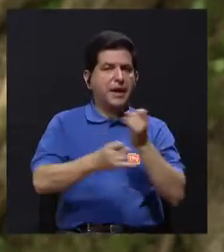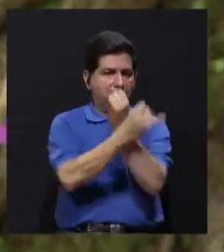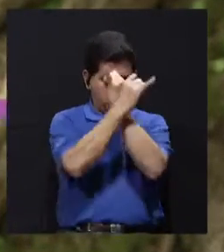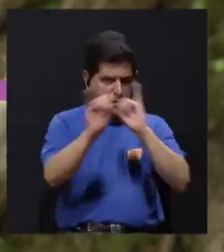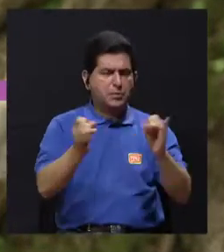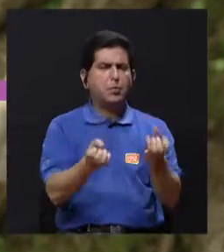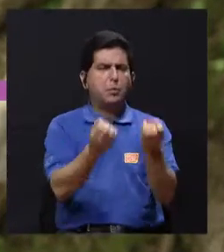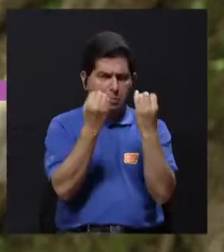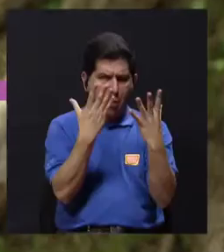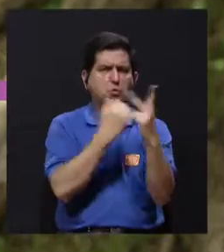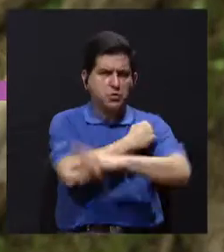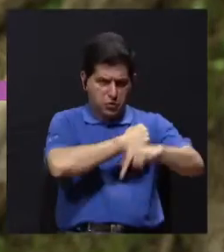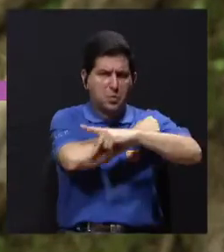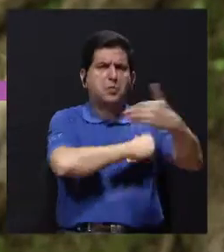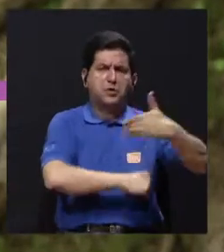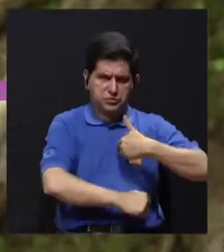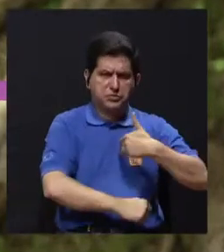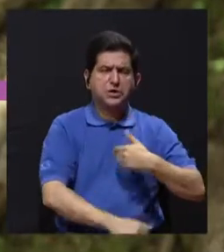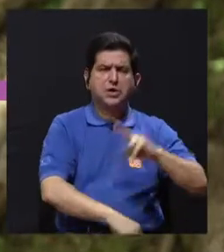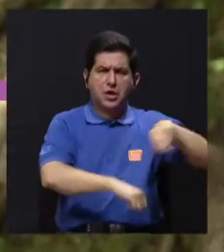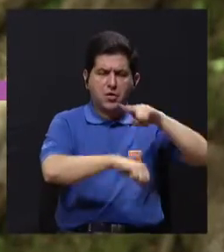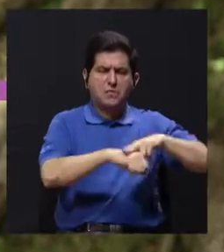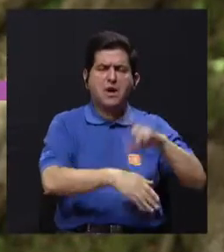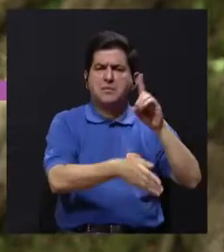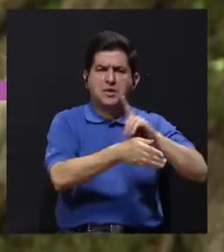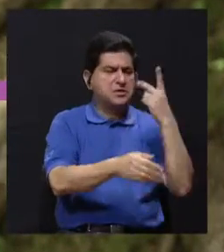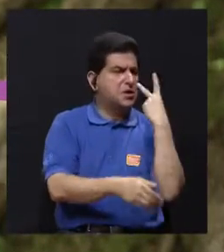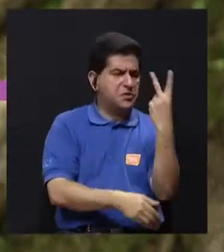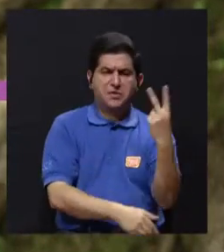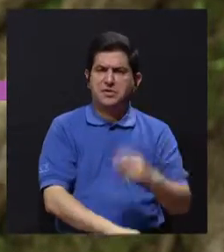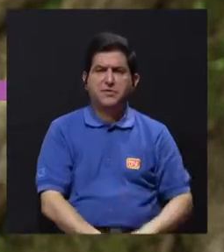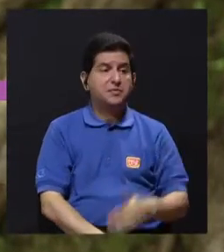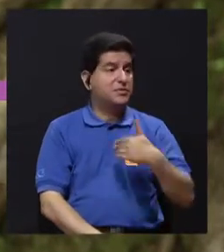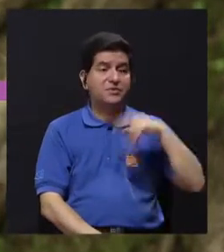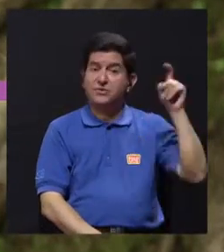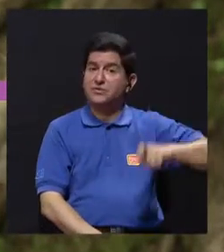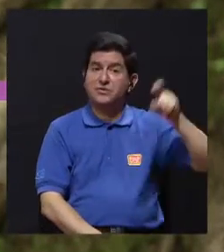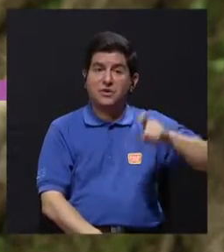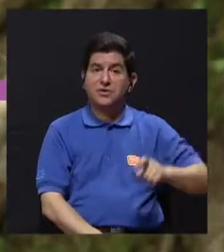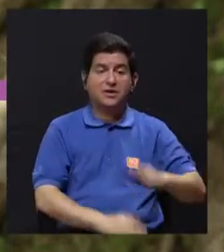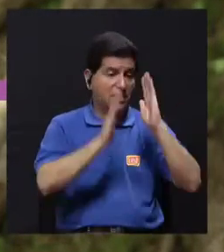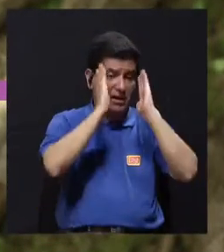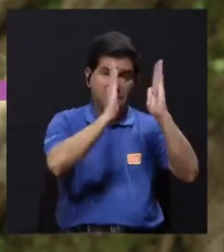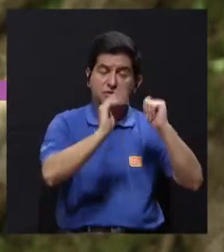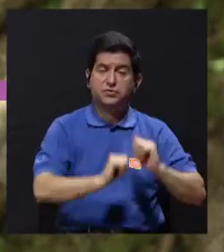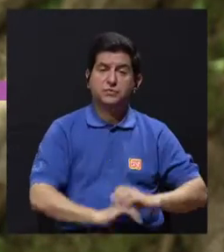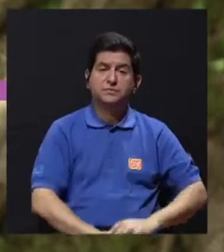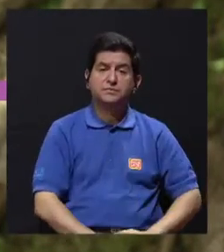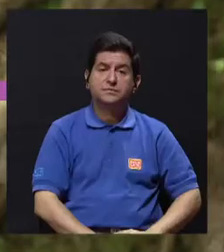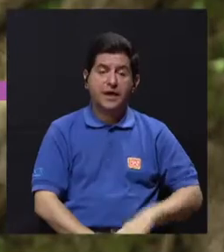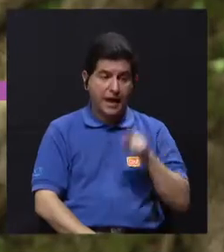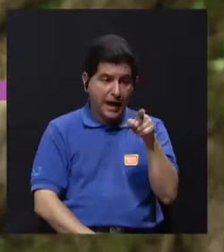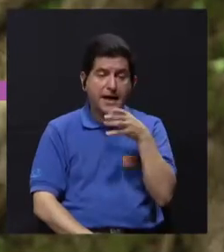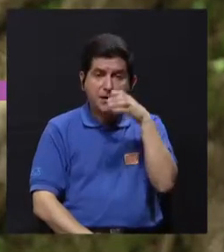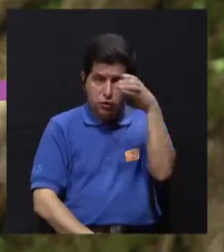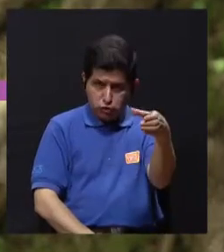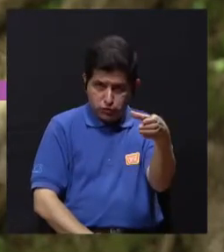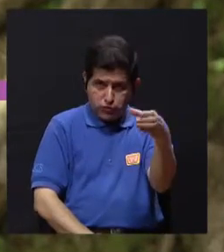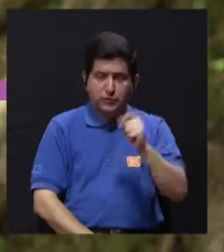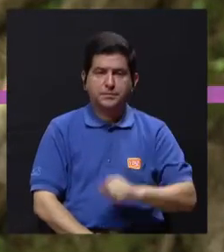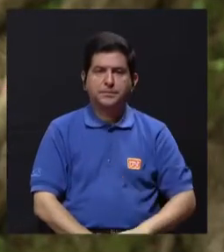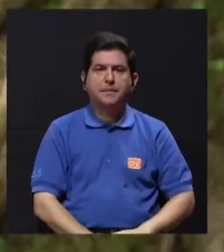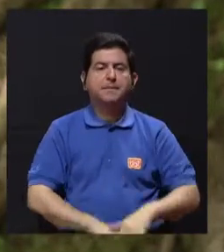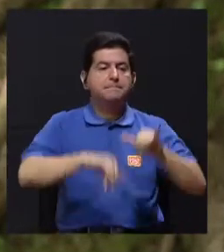independientes, que hay muchos en nuestro país y que usualmente los médicos no las llegamos a ver porque no tienen la necesidad de consultar. Entonces, ahí las